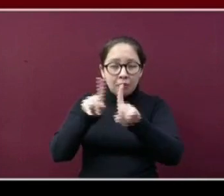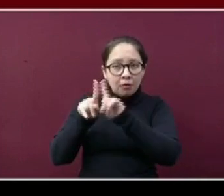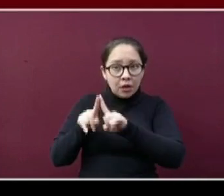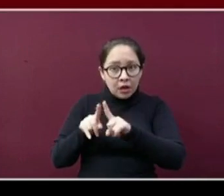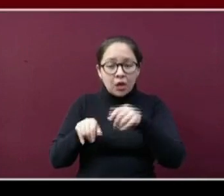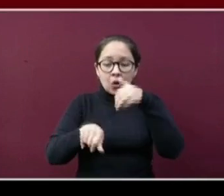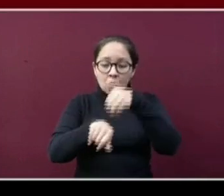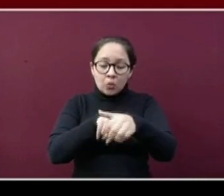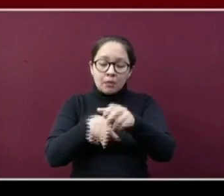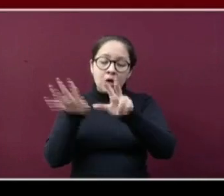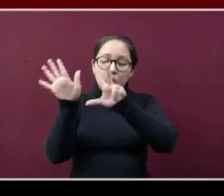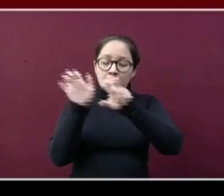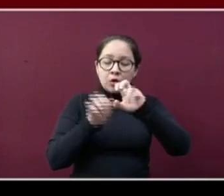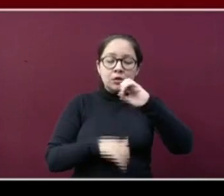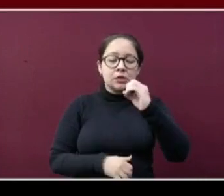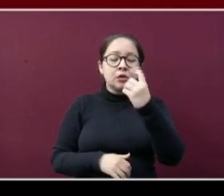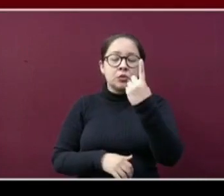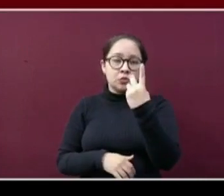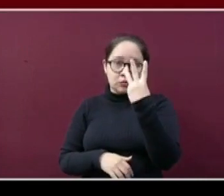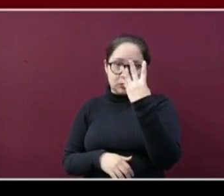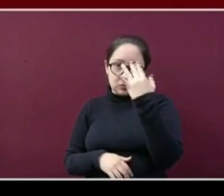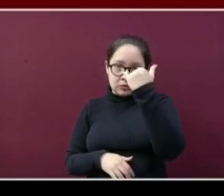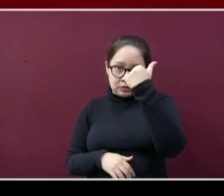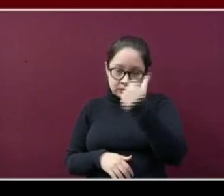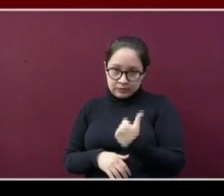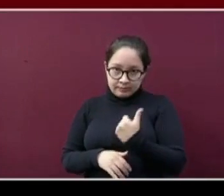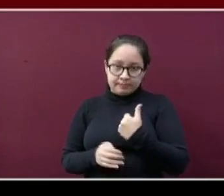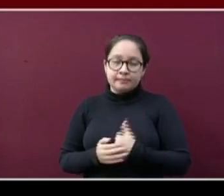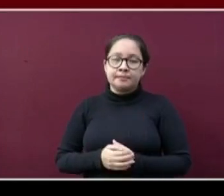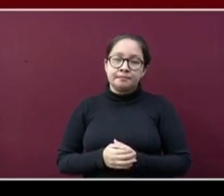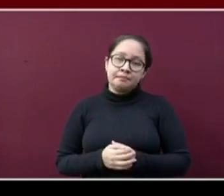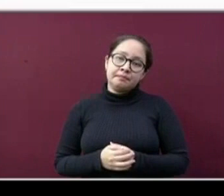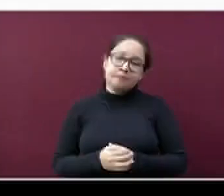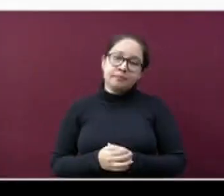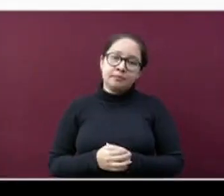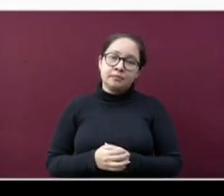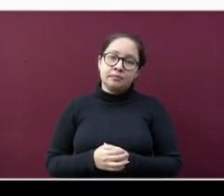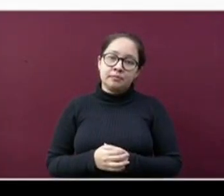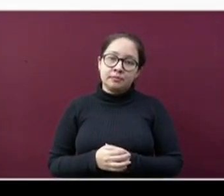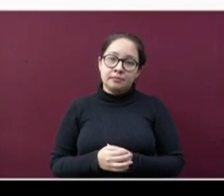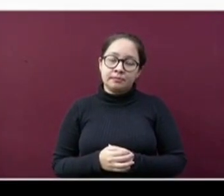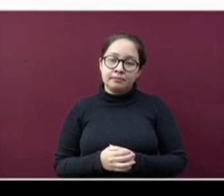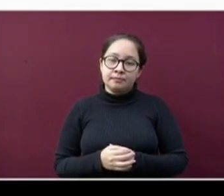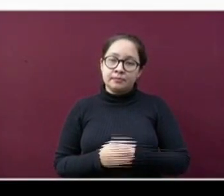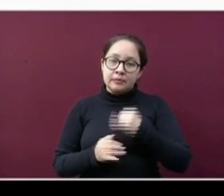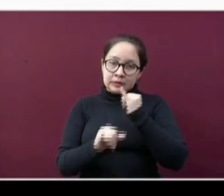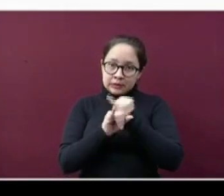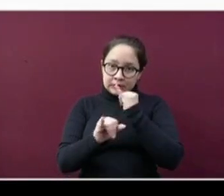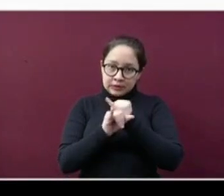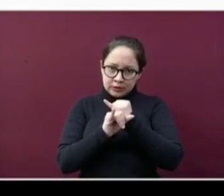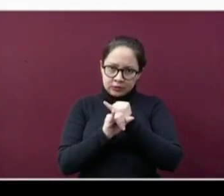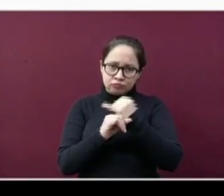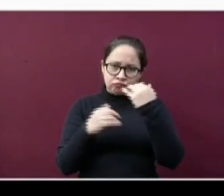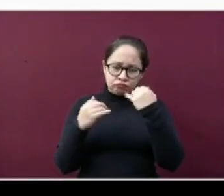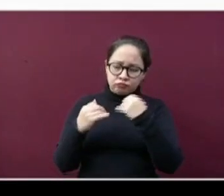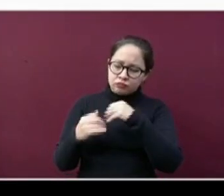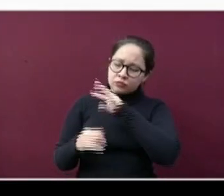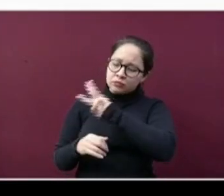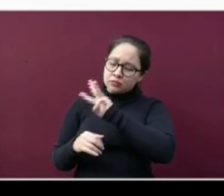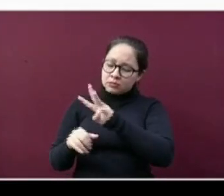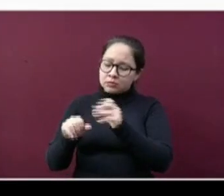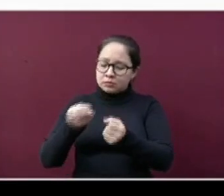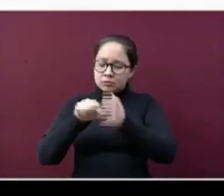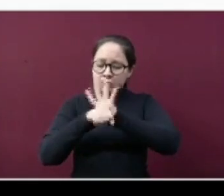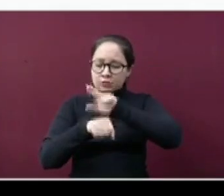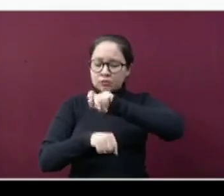el 800-0123456. Y la página de consulta, coronavirus